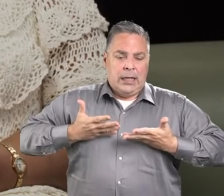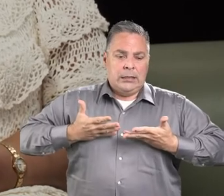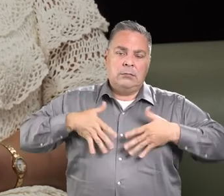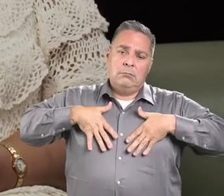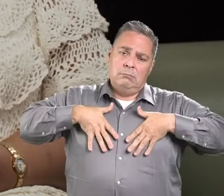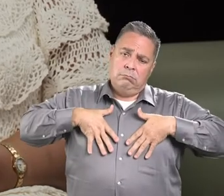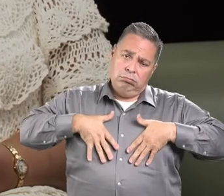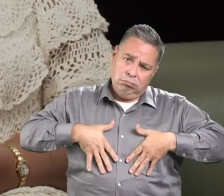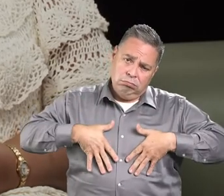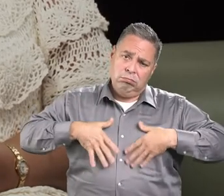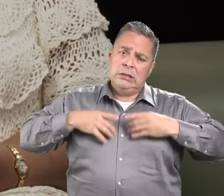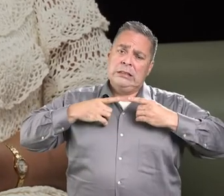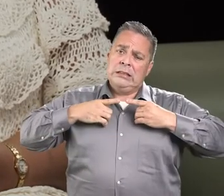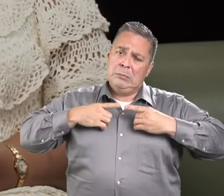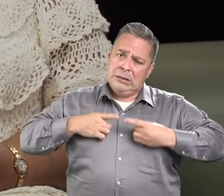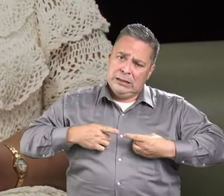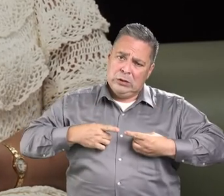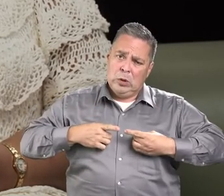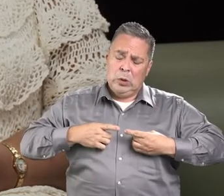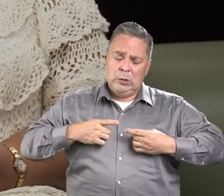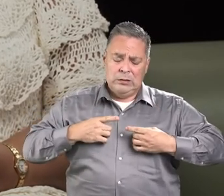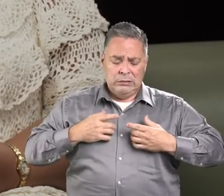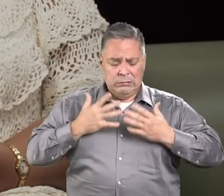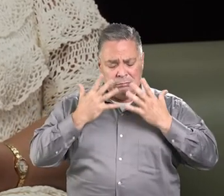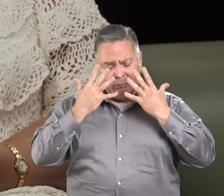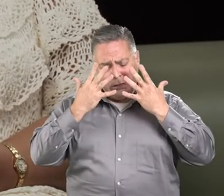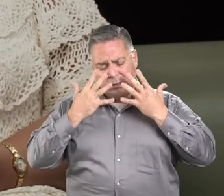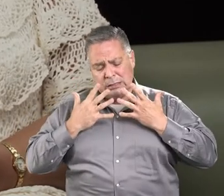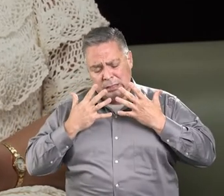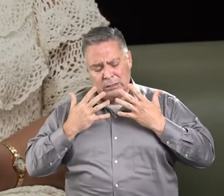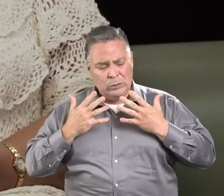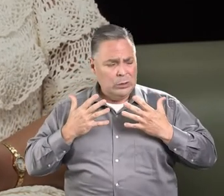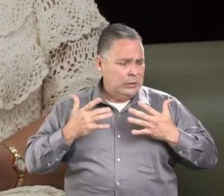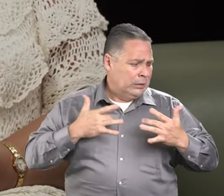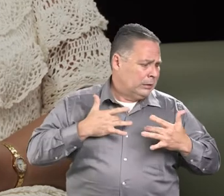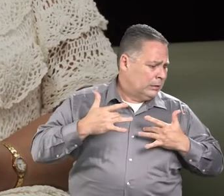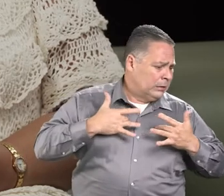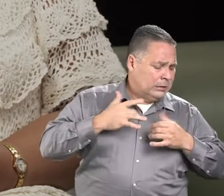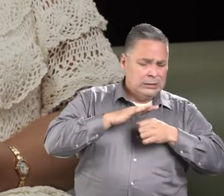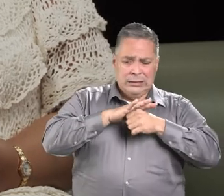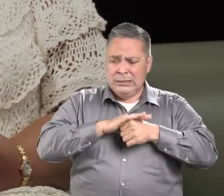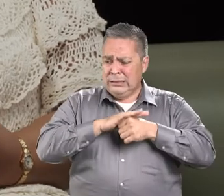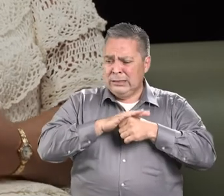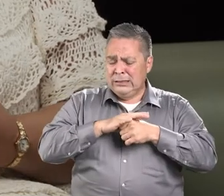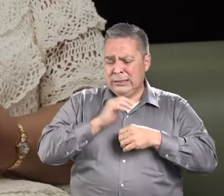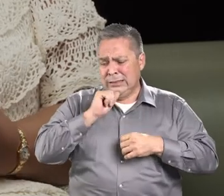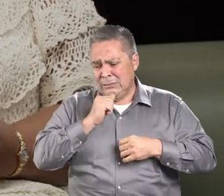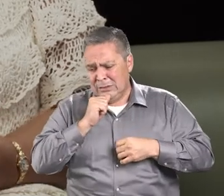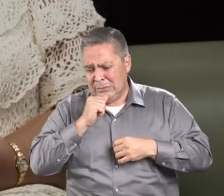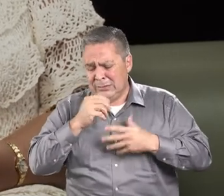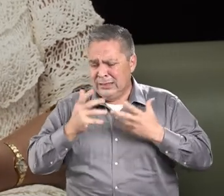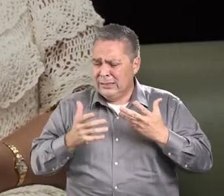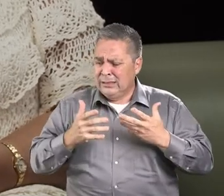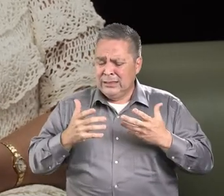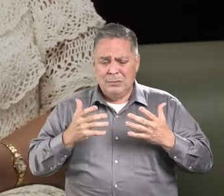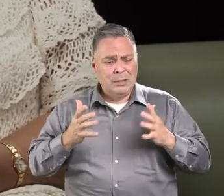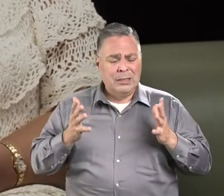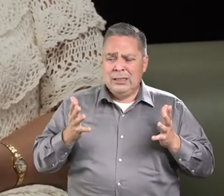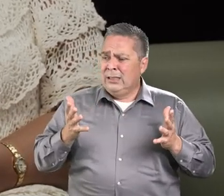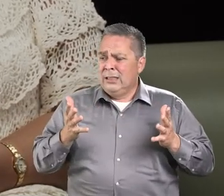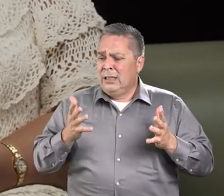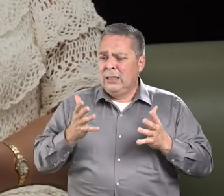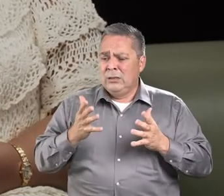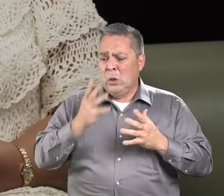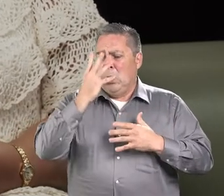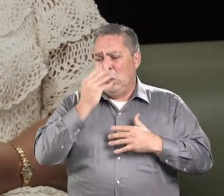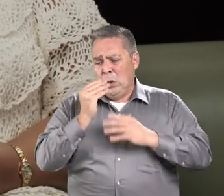que hay mucha tristeza, hay mucha angustia, desesperación. La persona tiene problemas para conciliar